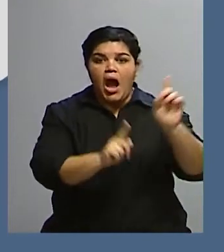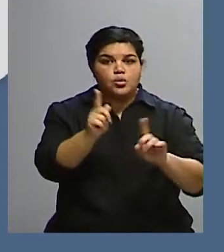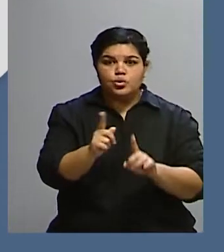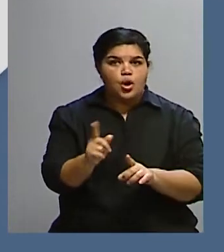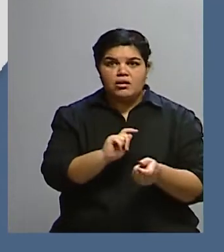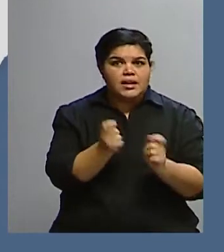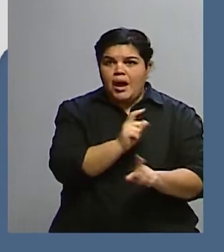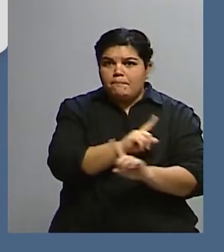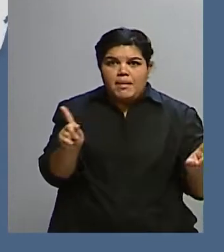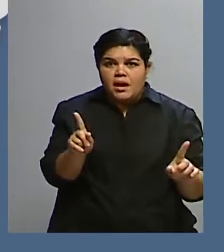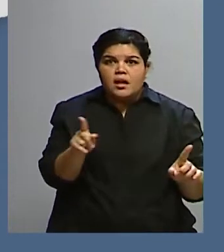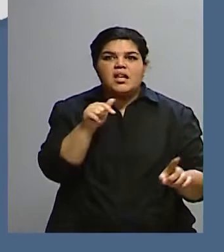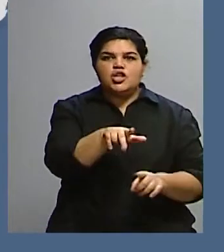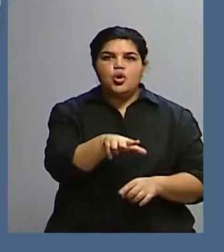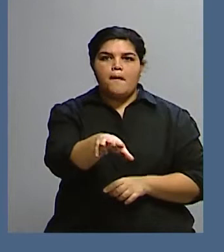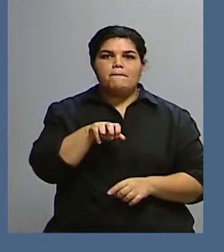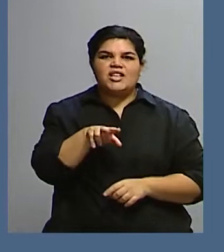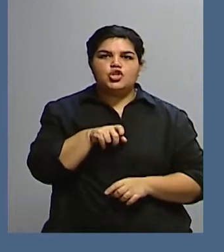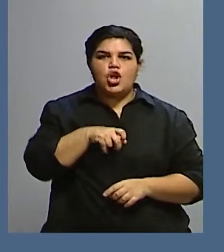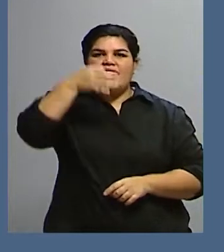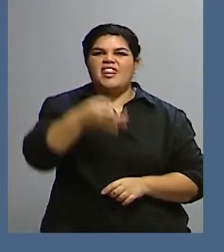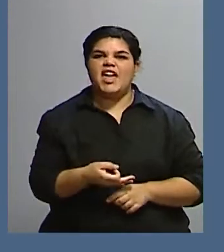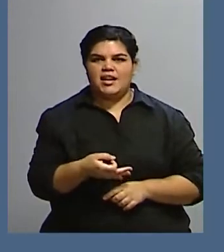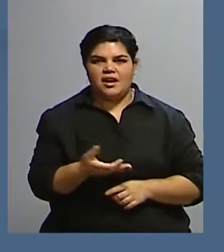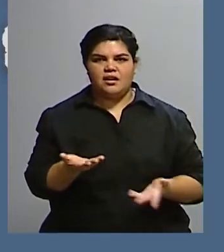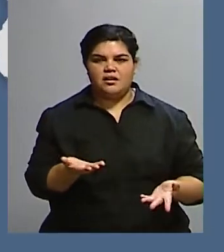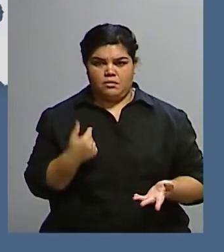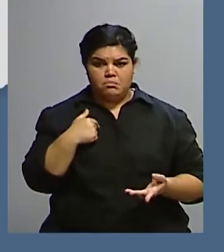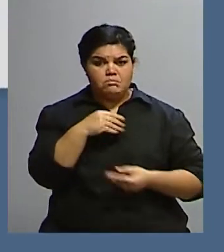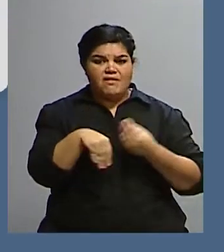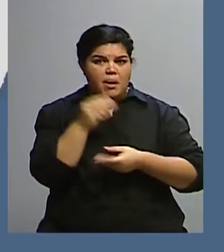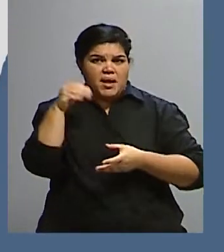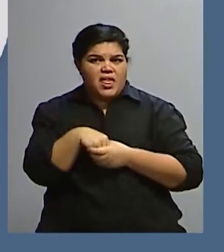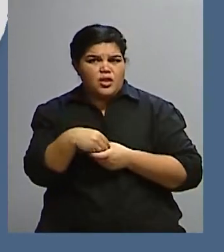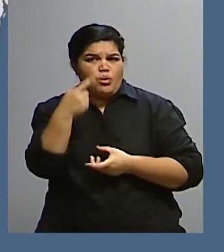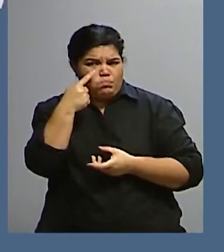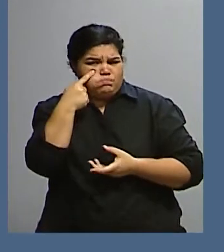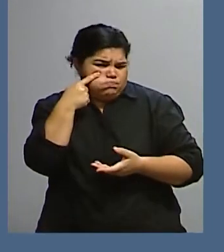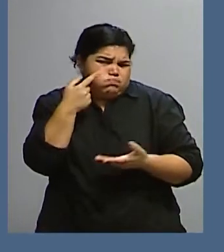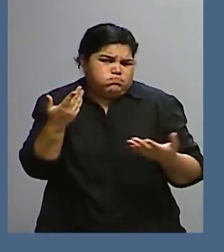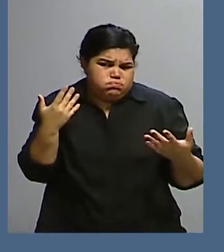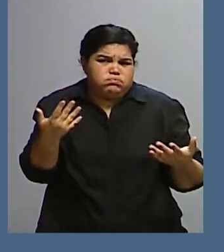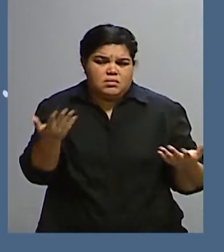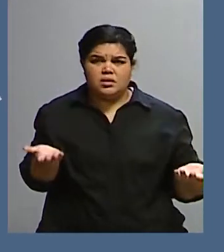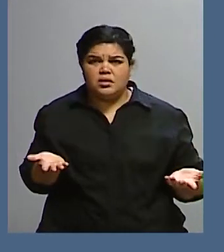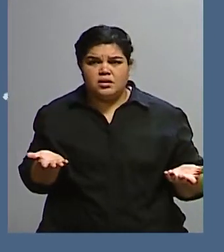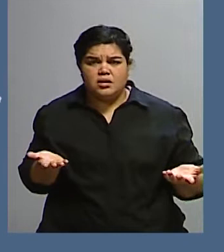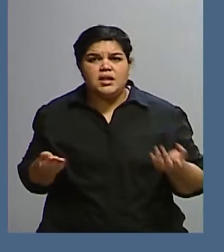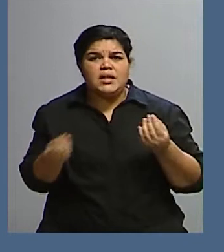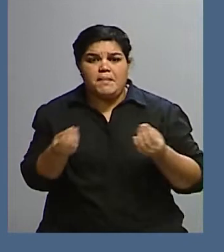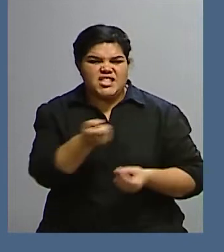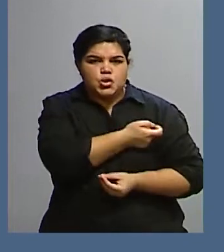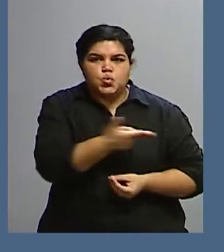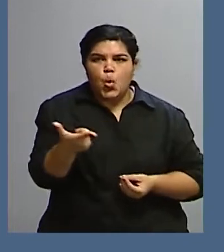pensiones dignas. Y puedo decirlo porque mi propia familia se ha dado esa situación de poder contar con un sueldo